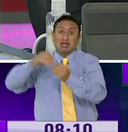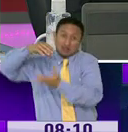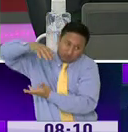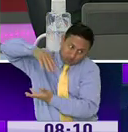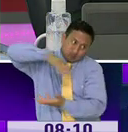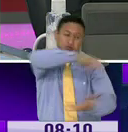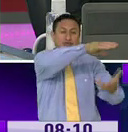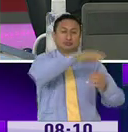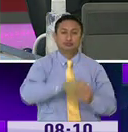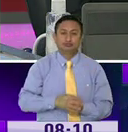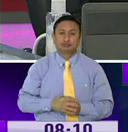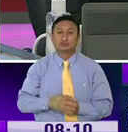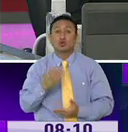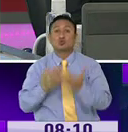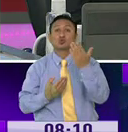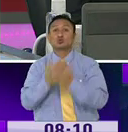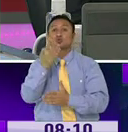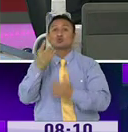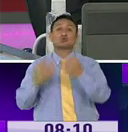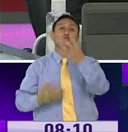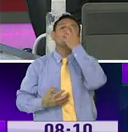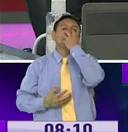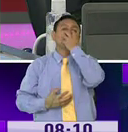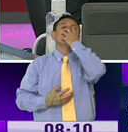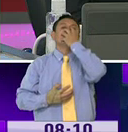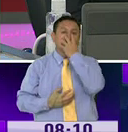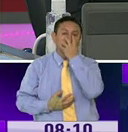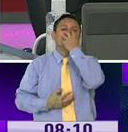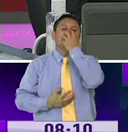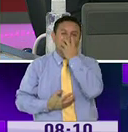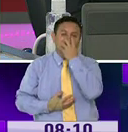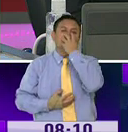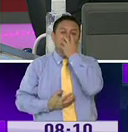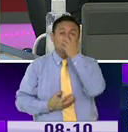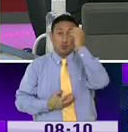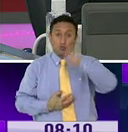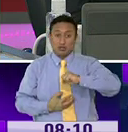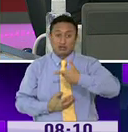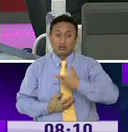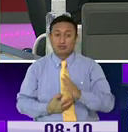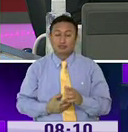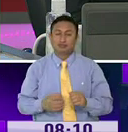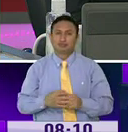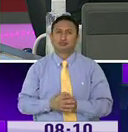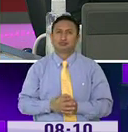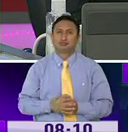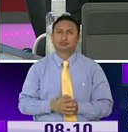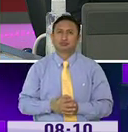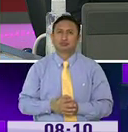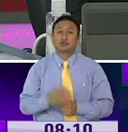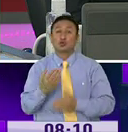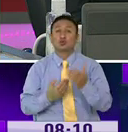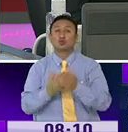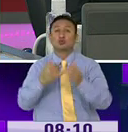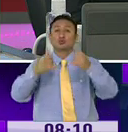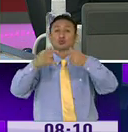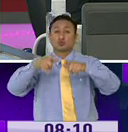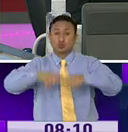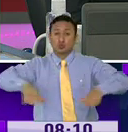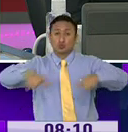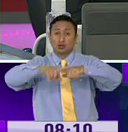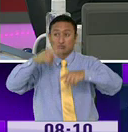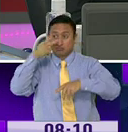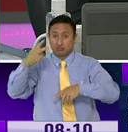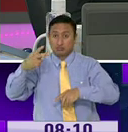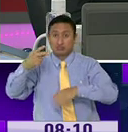Los nuevos respiradores que están llegando para aumentar la capacidad de camas, los centros que se están creando, como ustedes